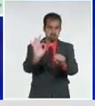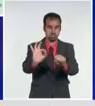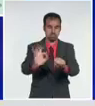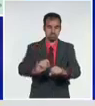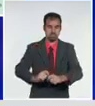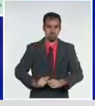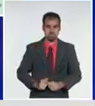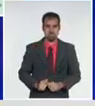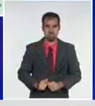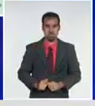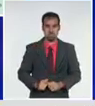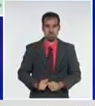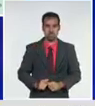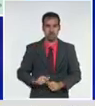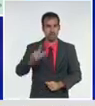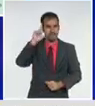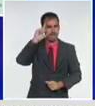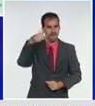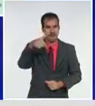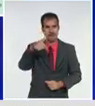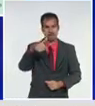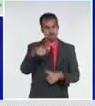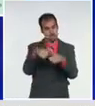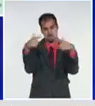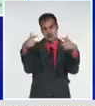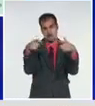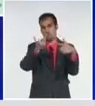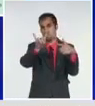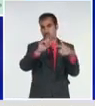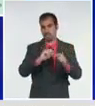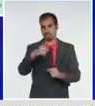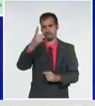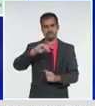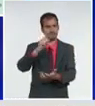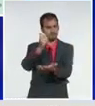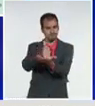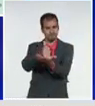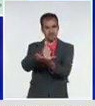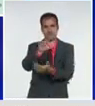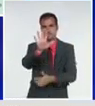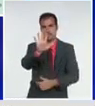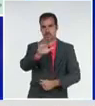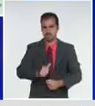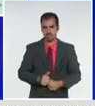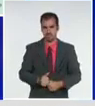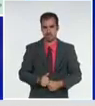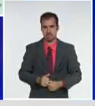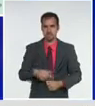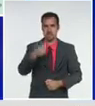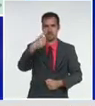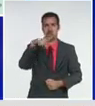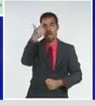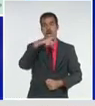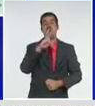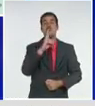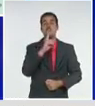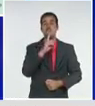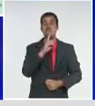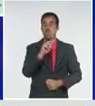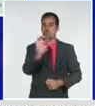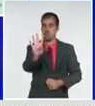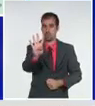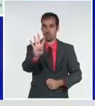Delajas el mayor número, 9, de Cienfuegos Cabecera 5, Aguada de Pasajeros 4,